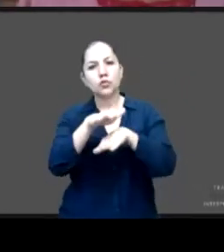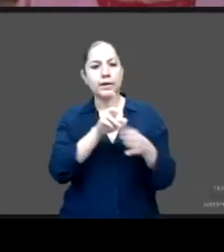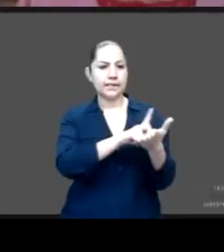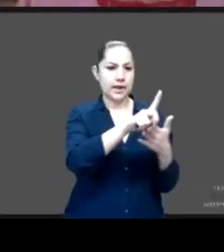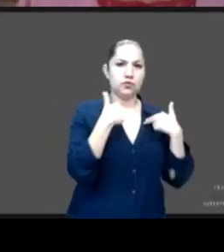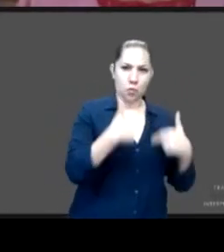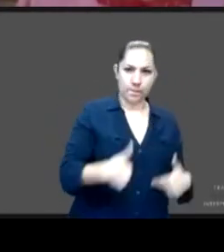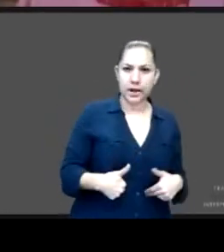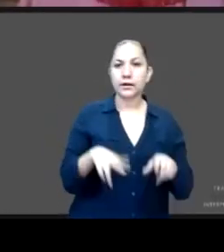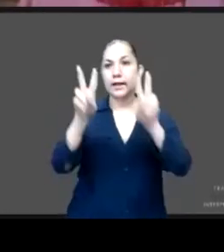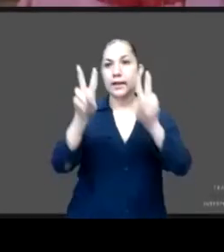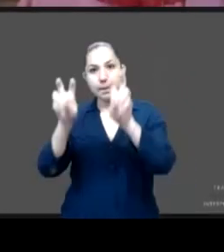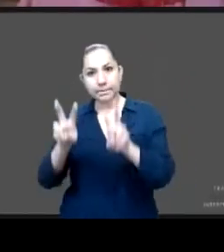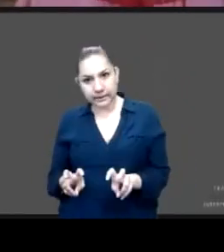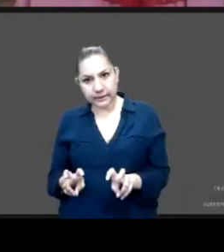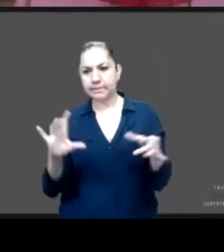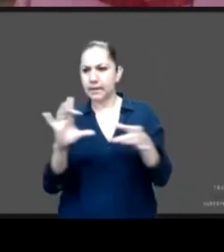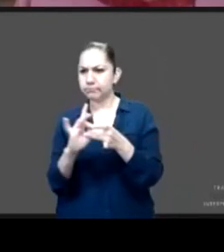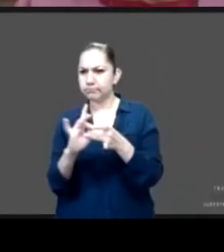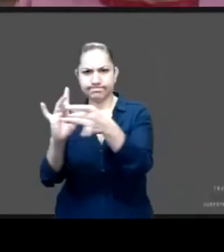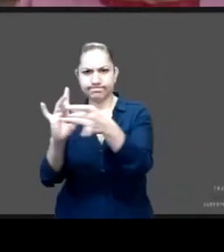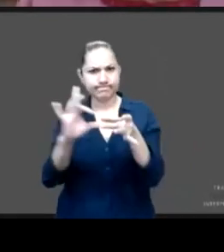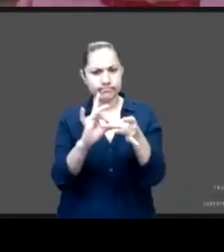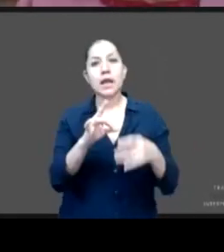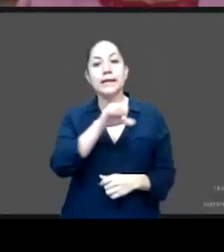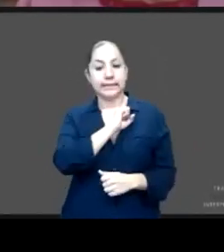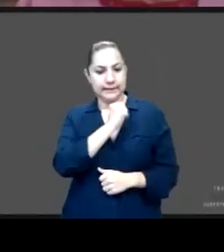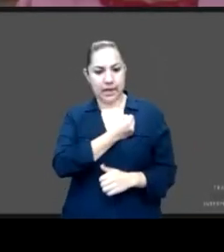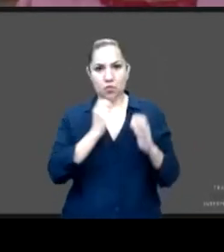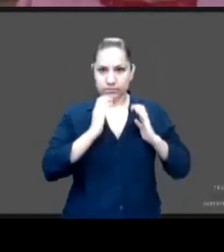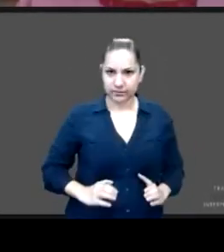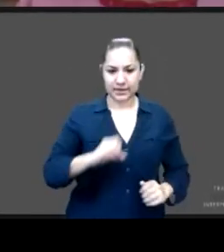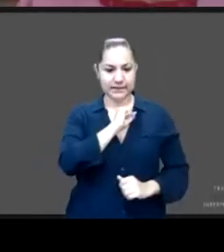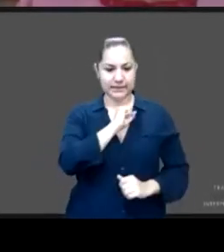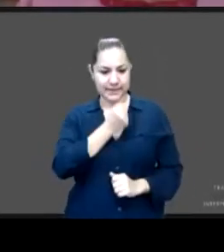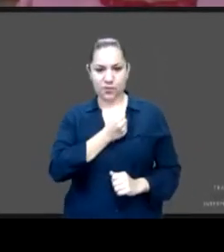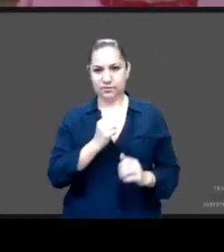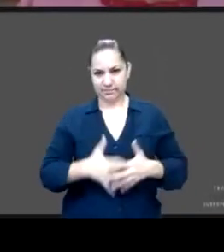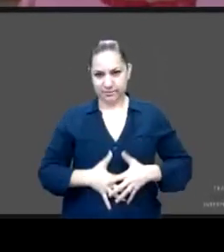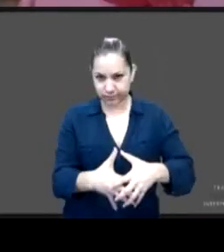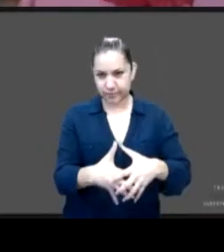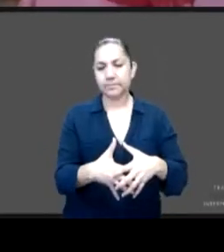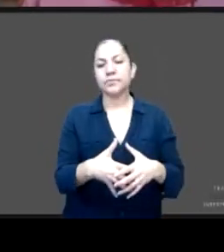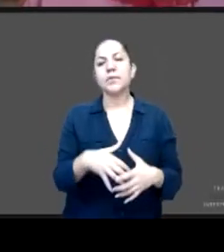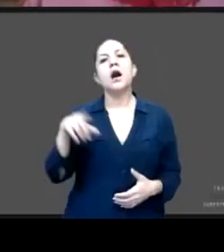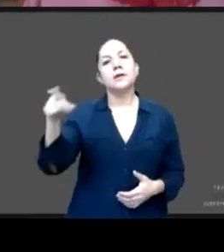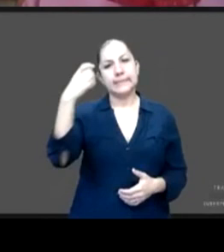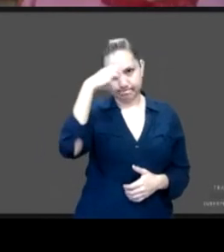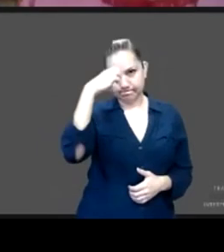en temas de salud sexual y reproductiva. Ella, además, es integrante del Grupo Estatal para la Prevención del Embarazo en